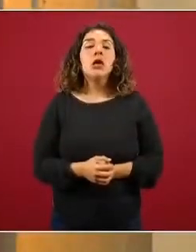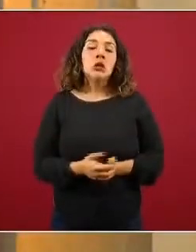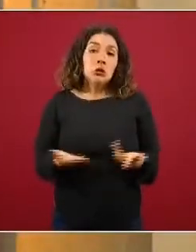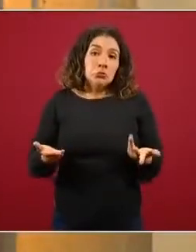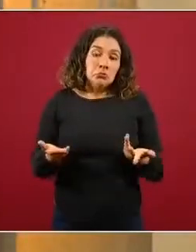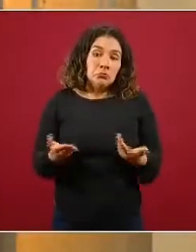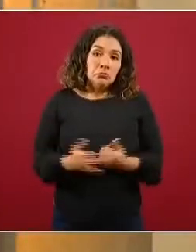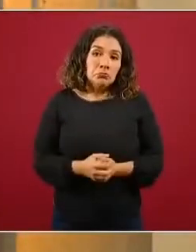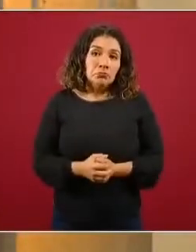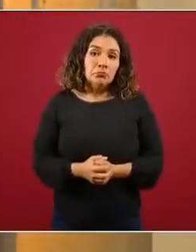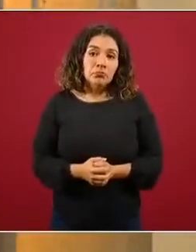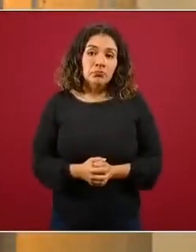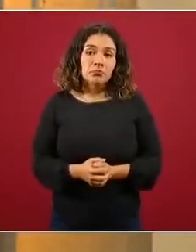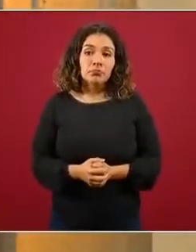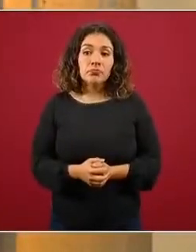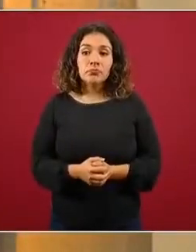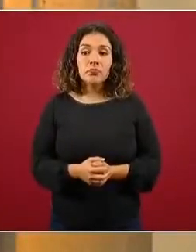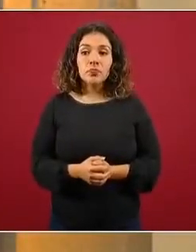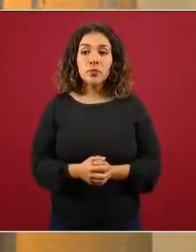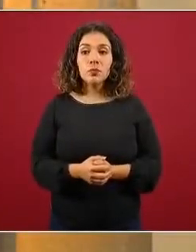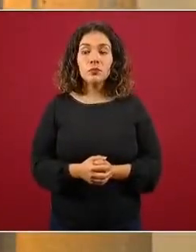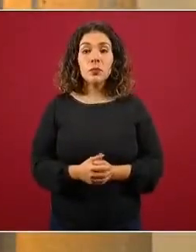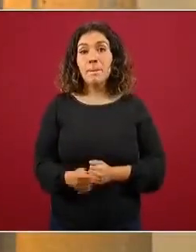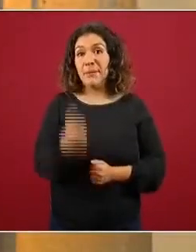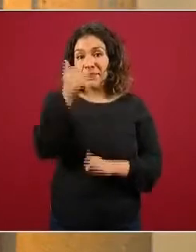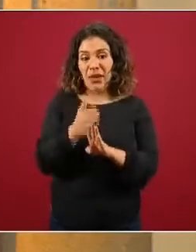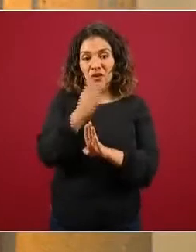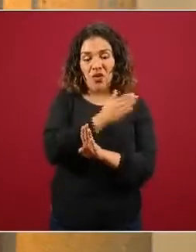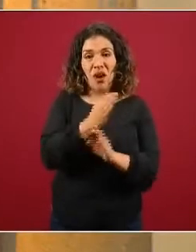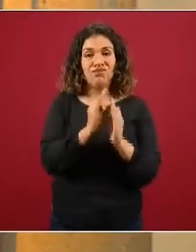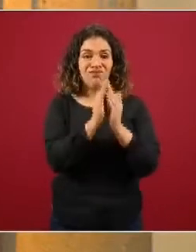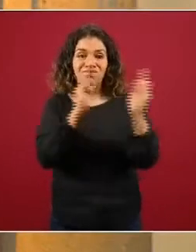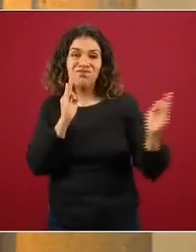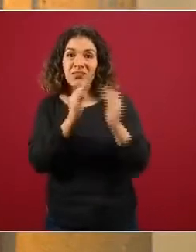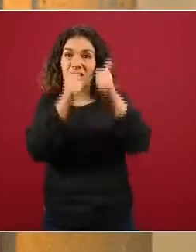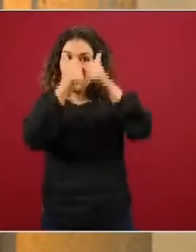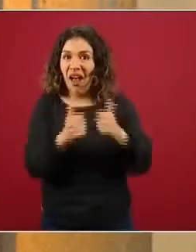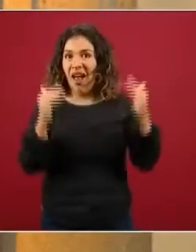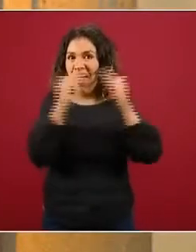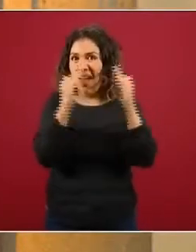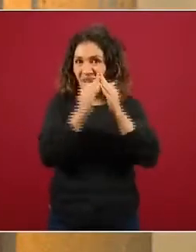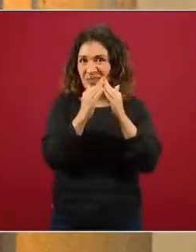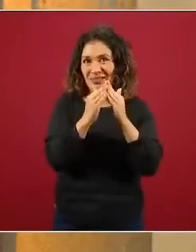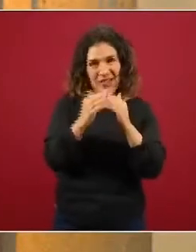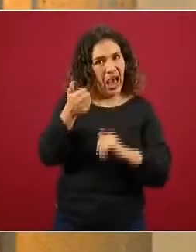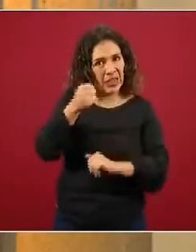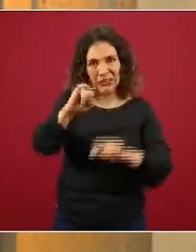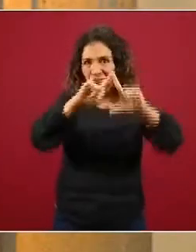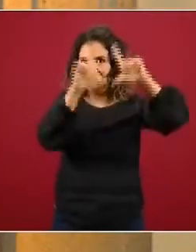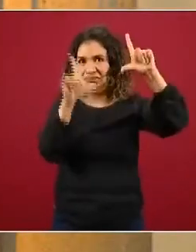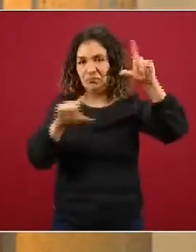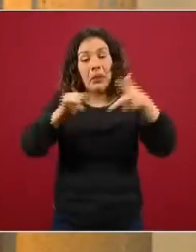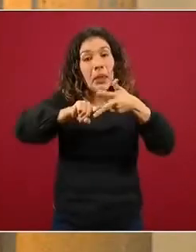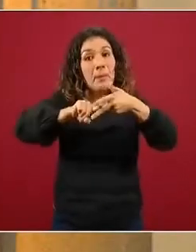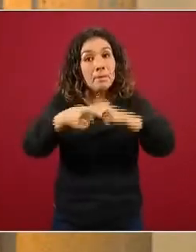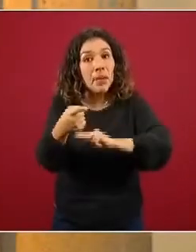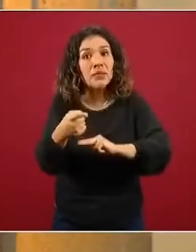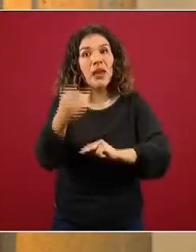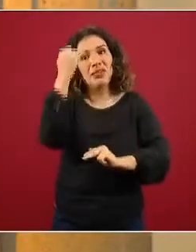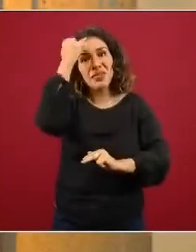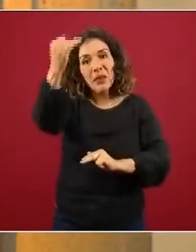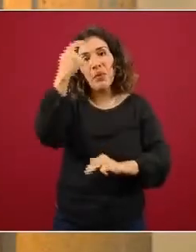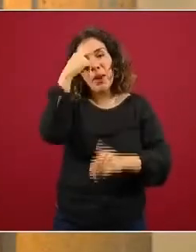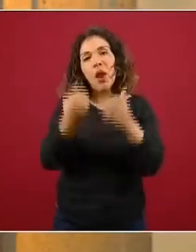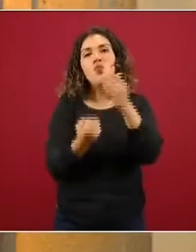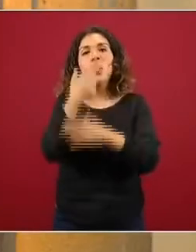después de la Jornada Nacional de Sana Distancia, en la que iniciamos el periodo de